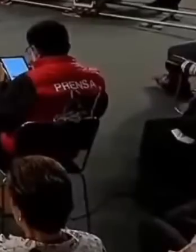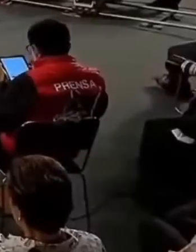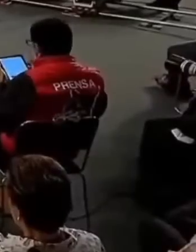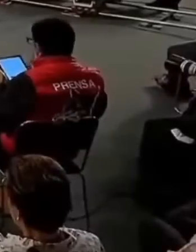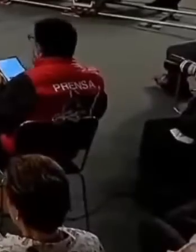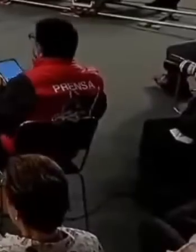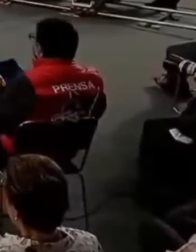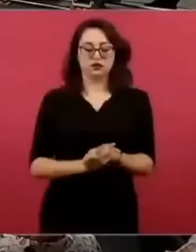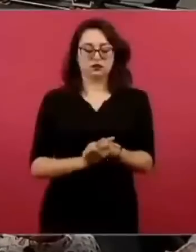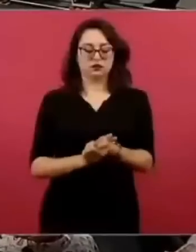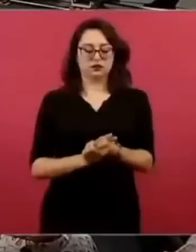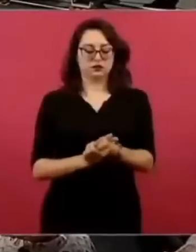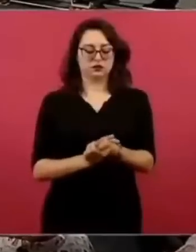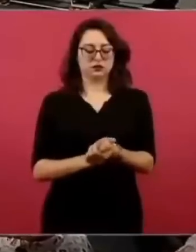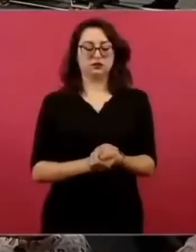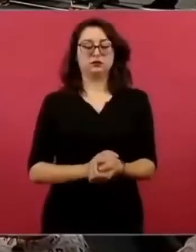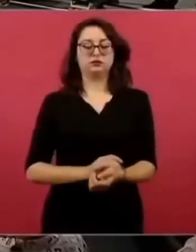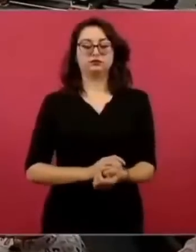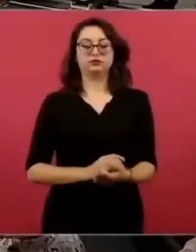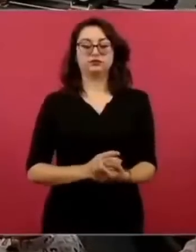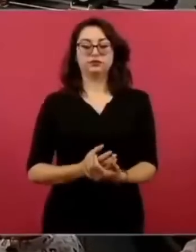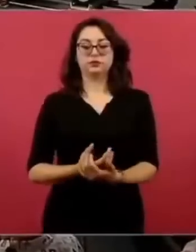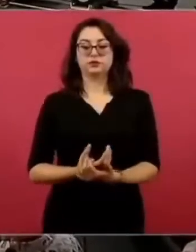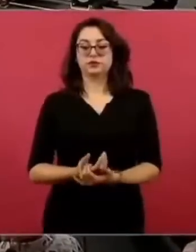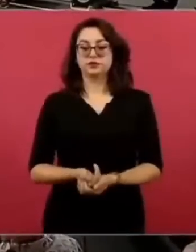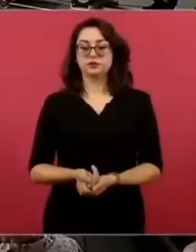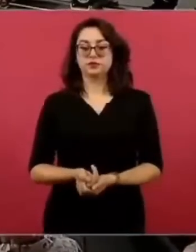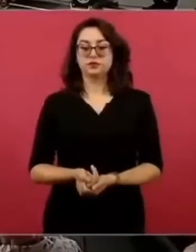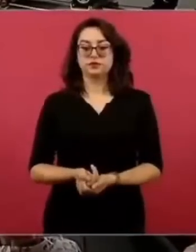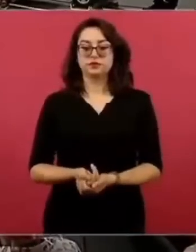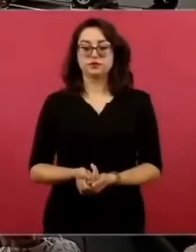Este lo escribió